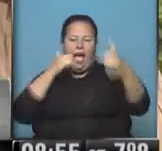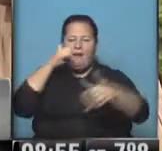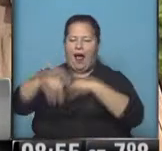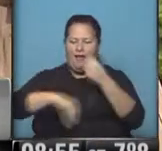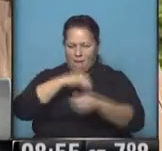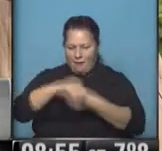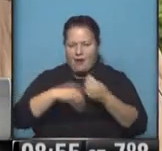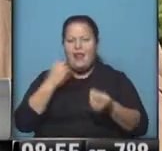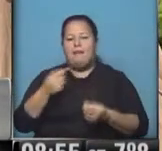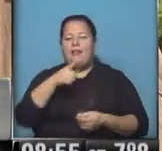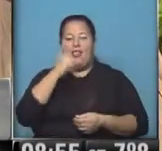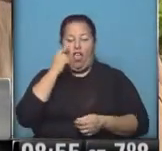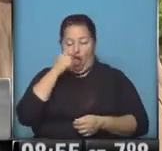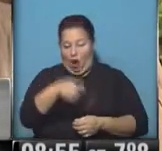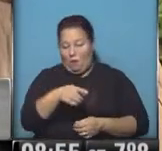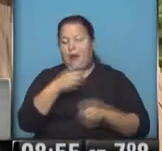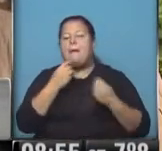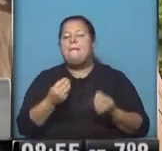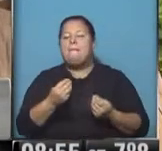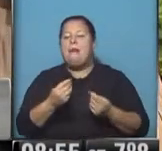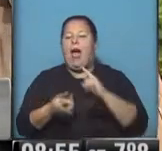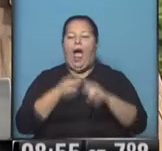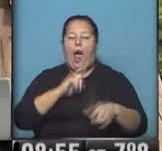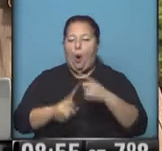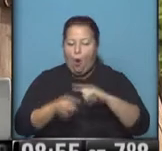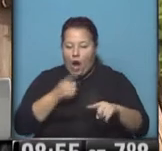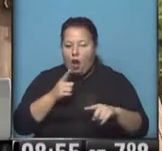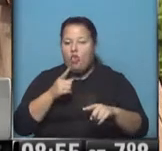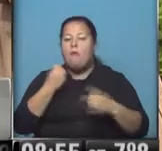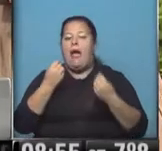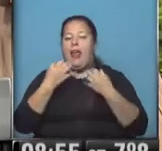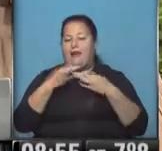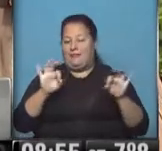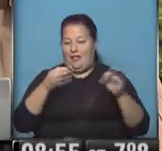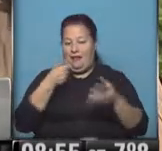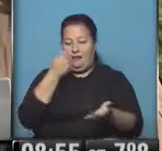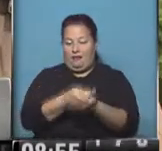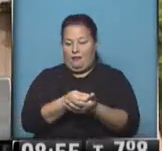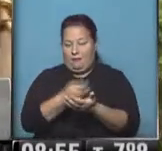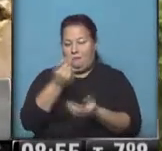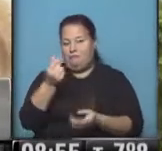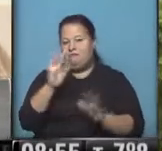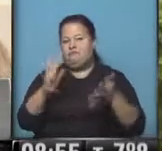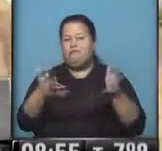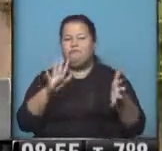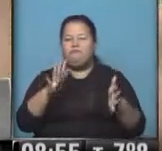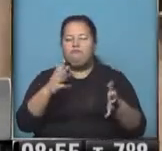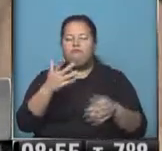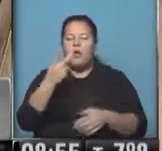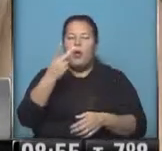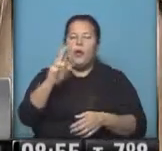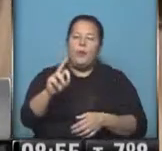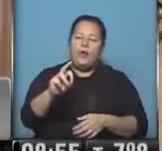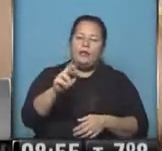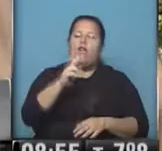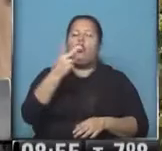justamente de Rebagliati para acordar el rescate que rondaría los alrededor de 2